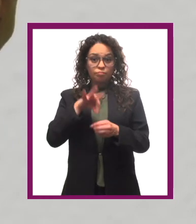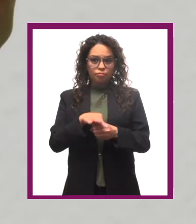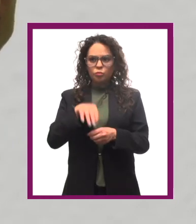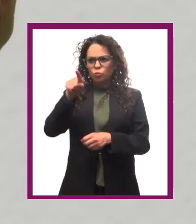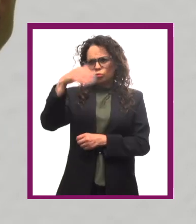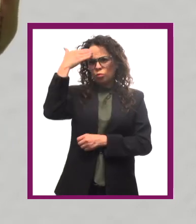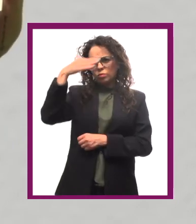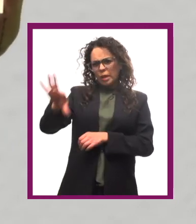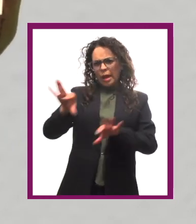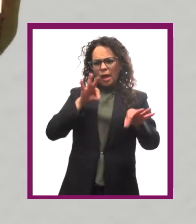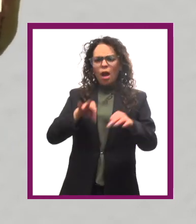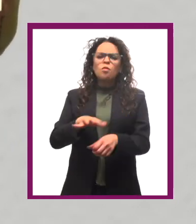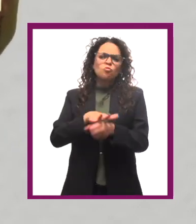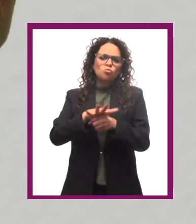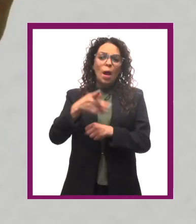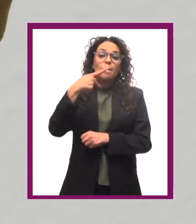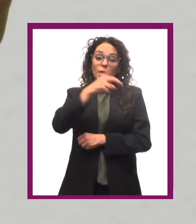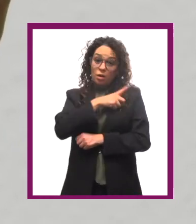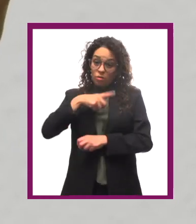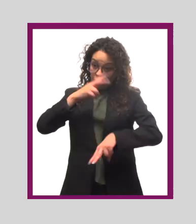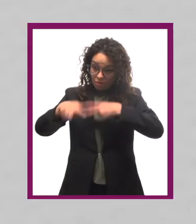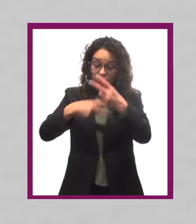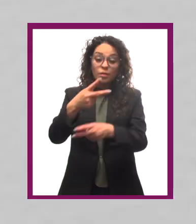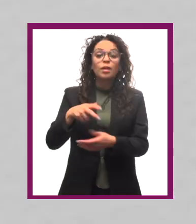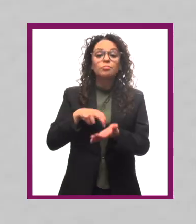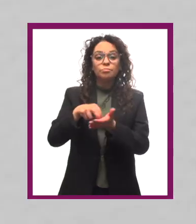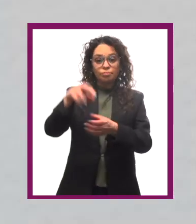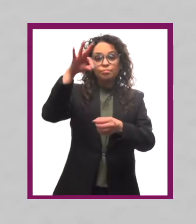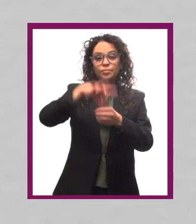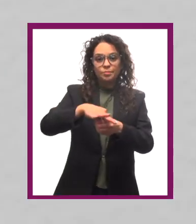¡Vota! Tú sabrás por quién, pero vota.